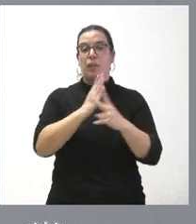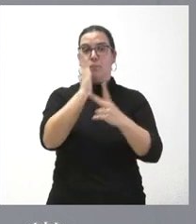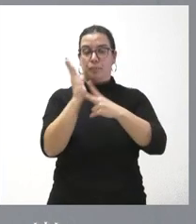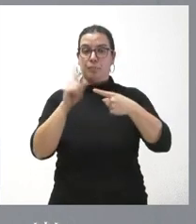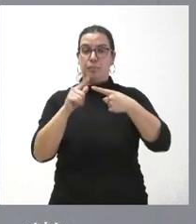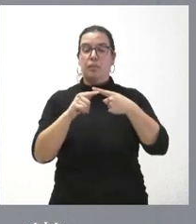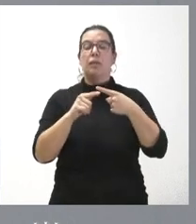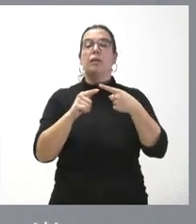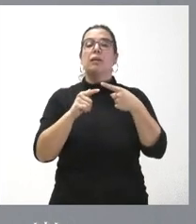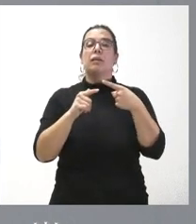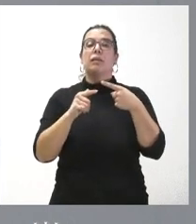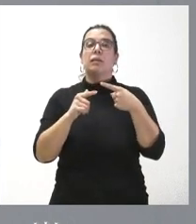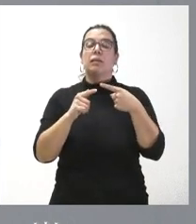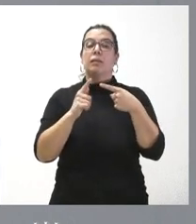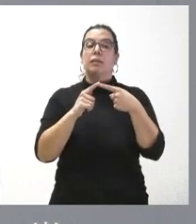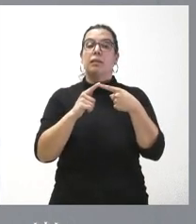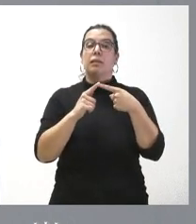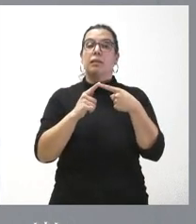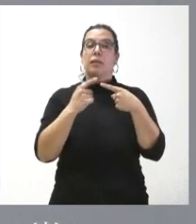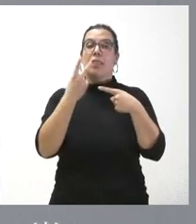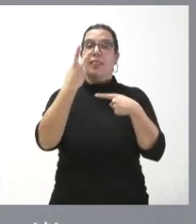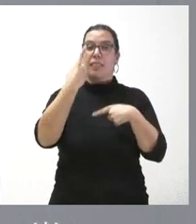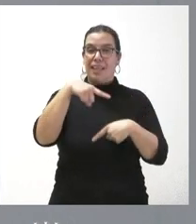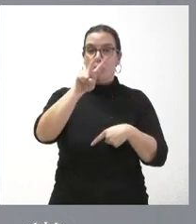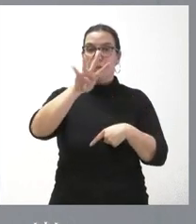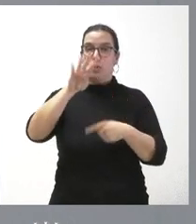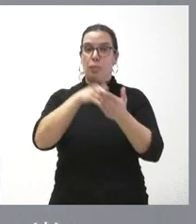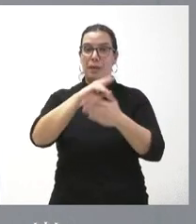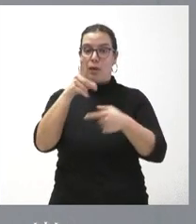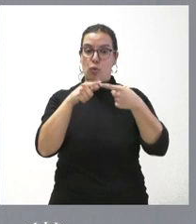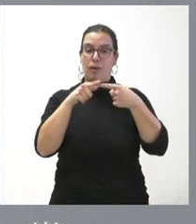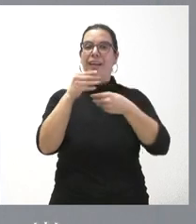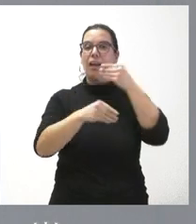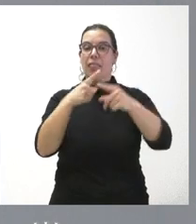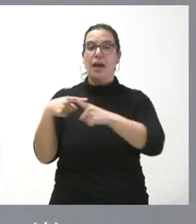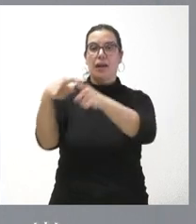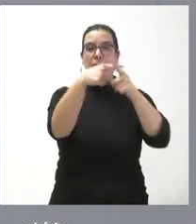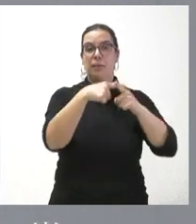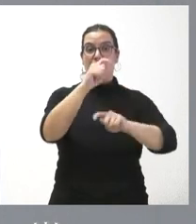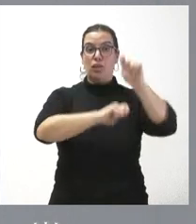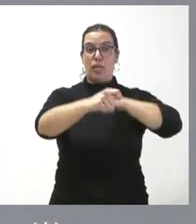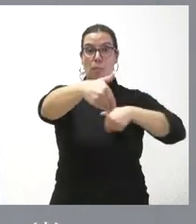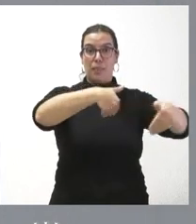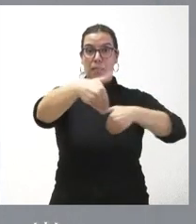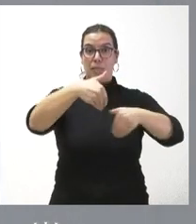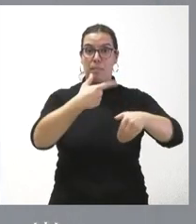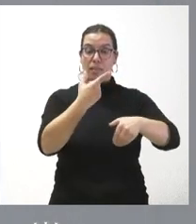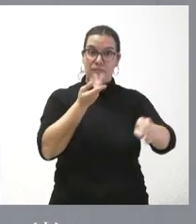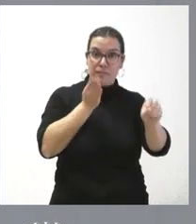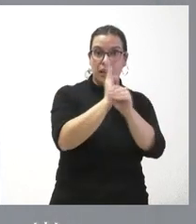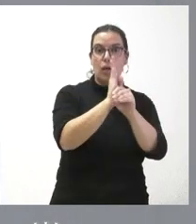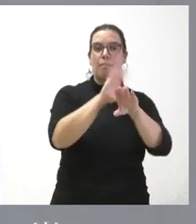primera modalidad, por un valor de 124.000 euros, es repartir entre las asociaciones que han solicitado financiación para